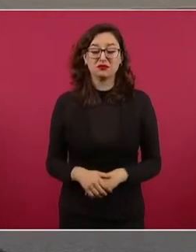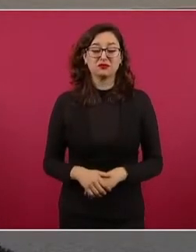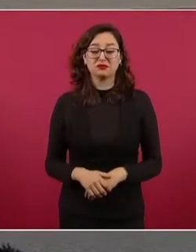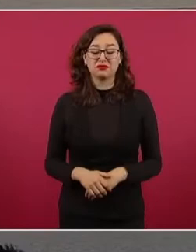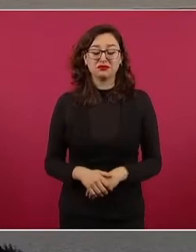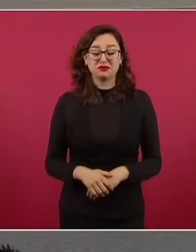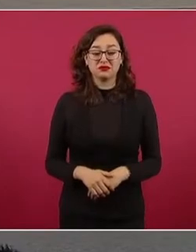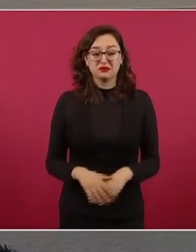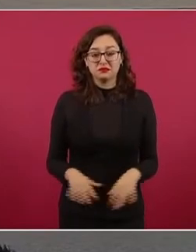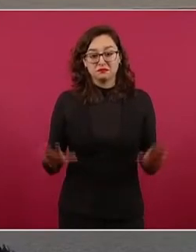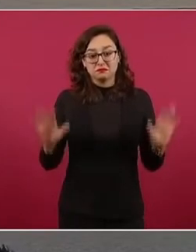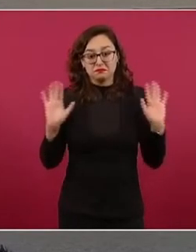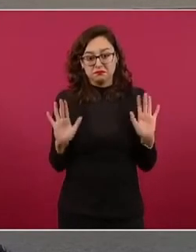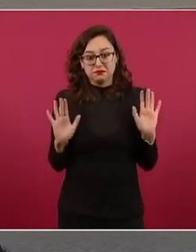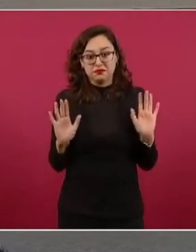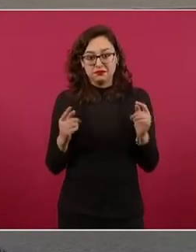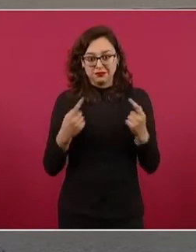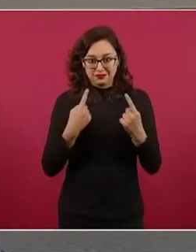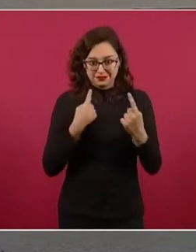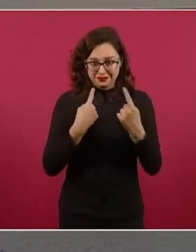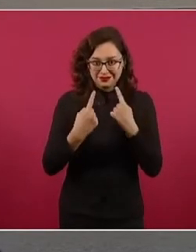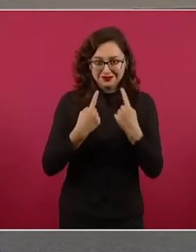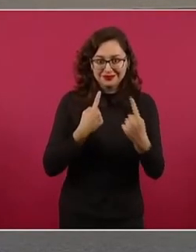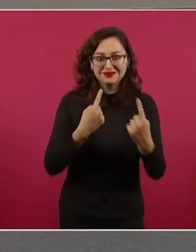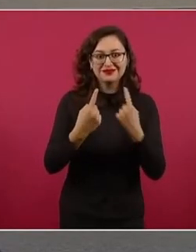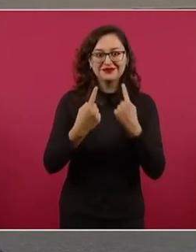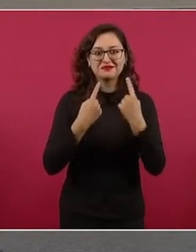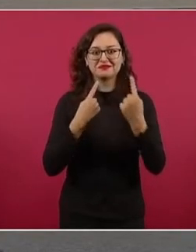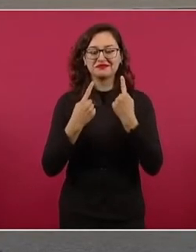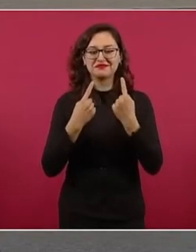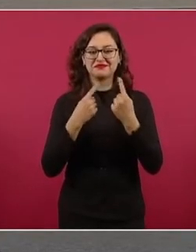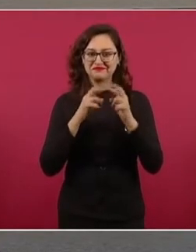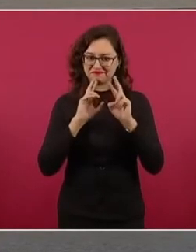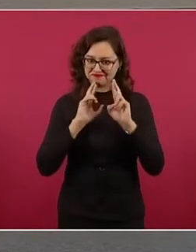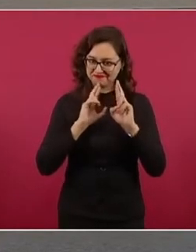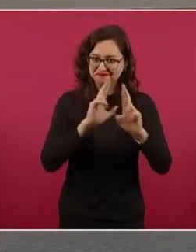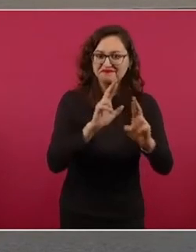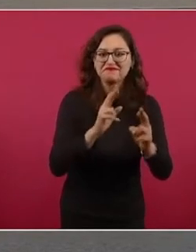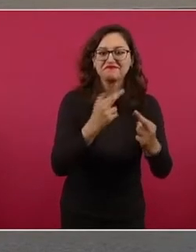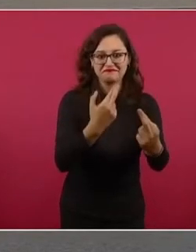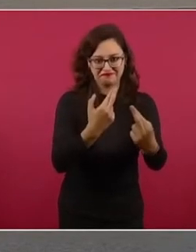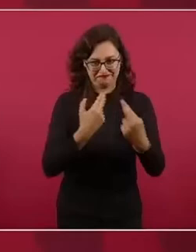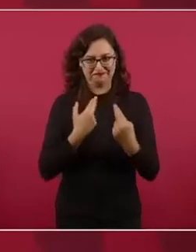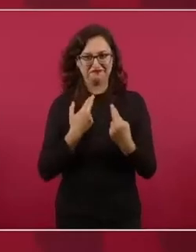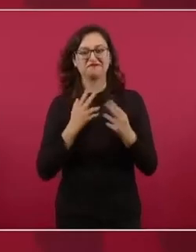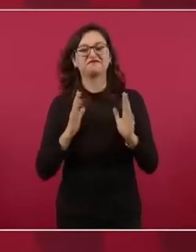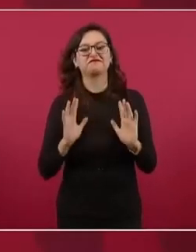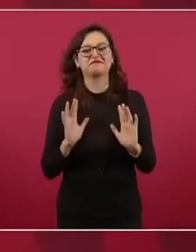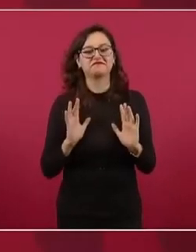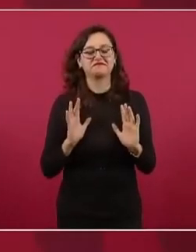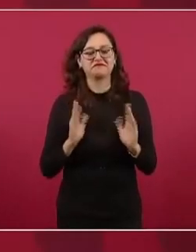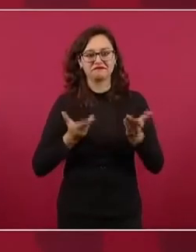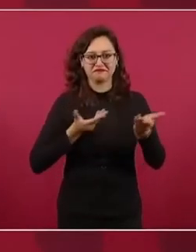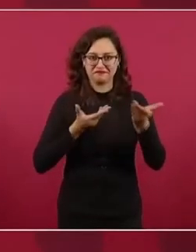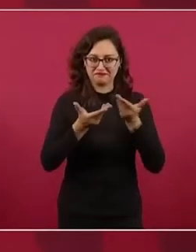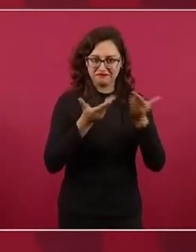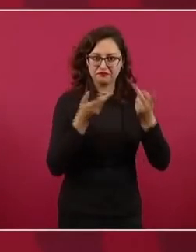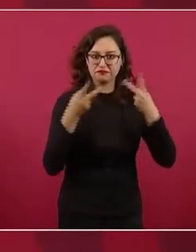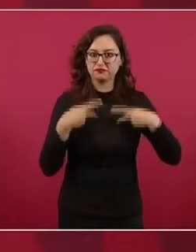es el debate, porque hay que tenerle respeto al pueblo.